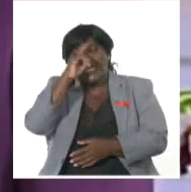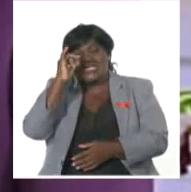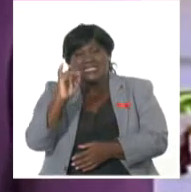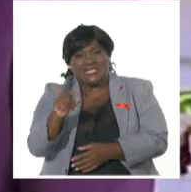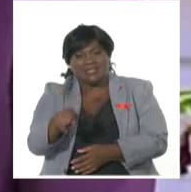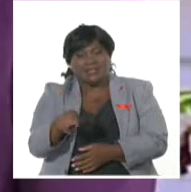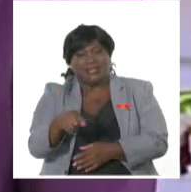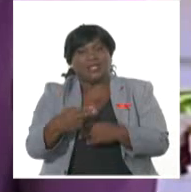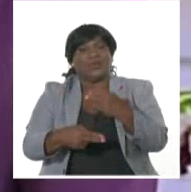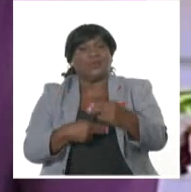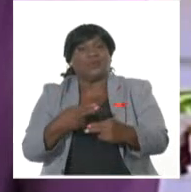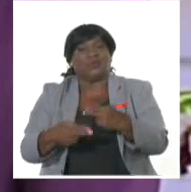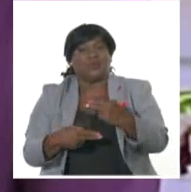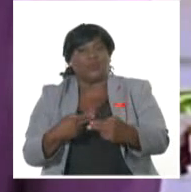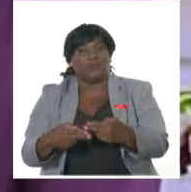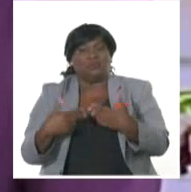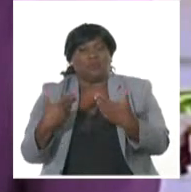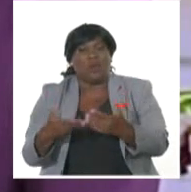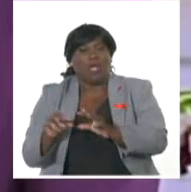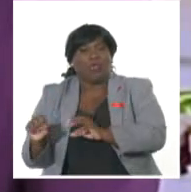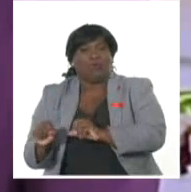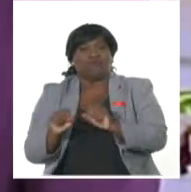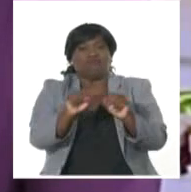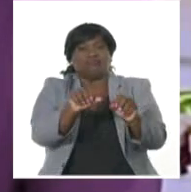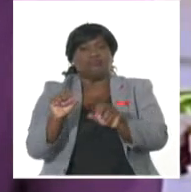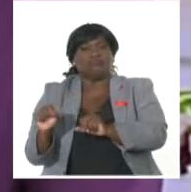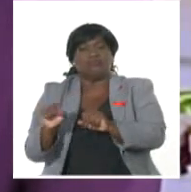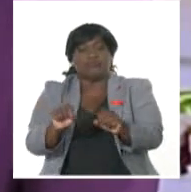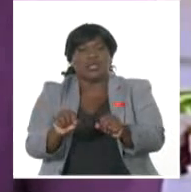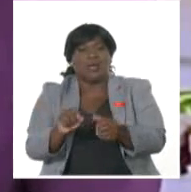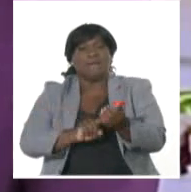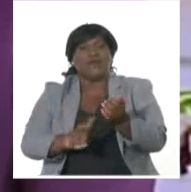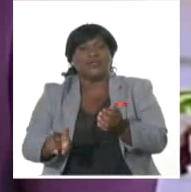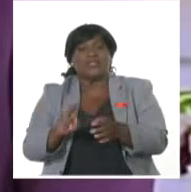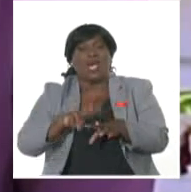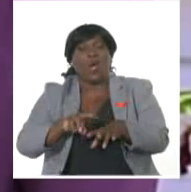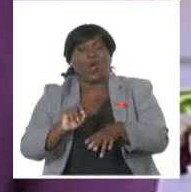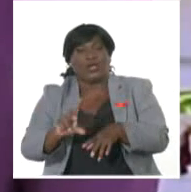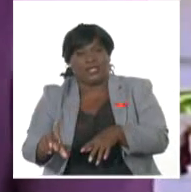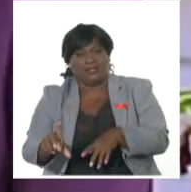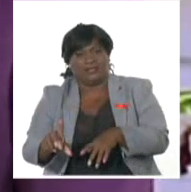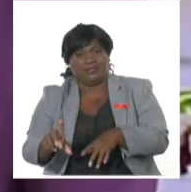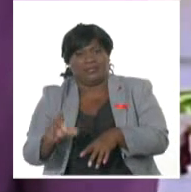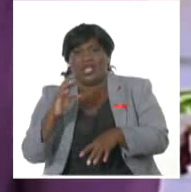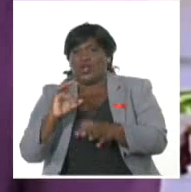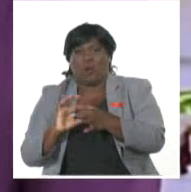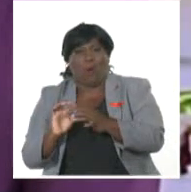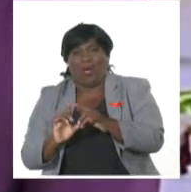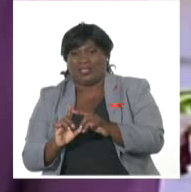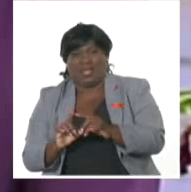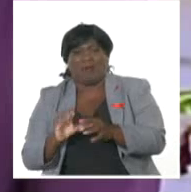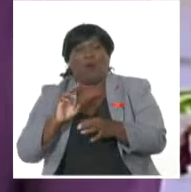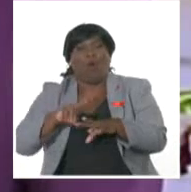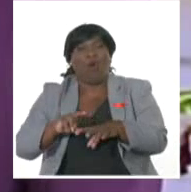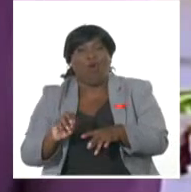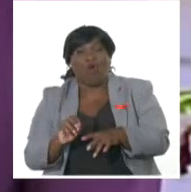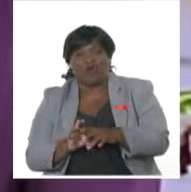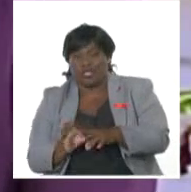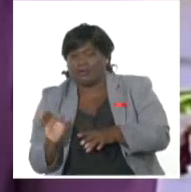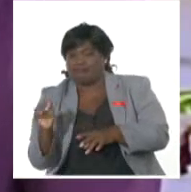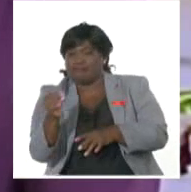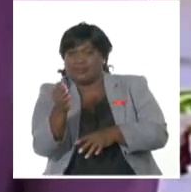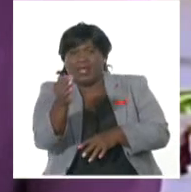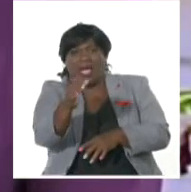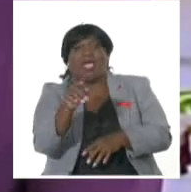desarrollando, este traslado por la provincia de Holguín, o sea, a través de la provincia de Holguín. Es un trayecto muy